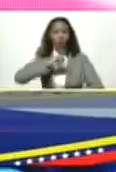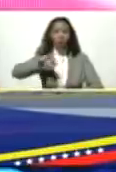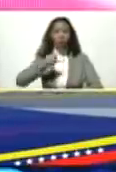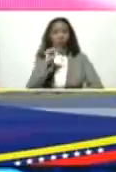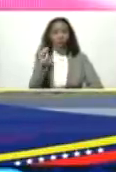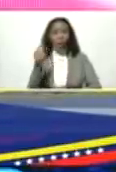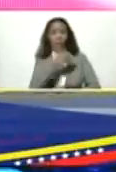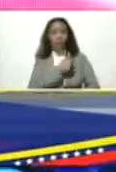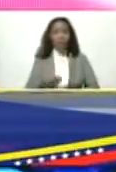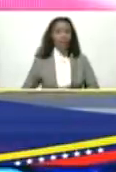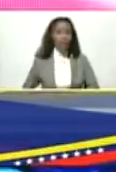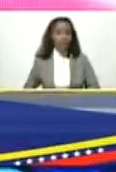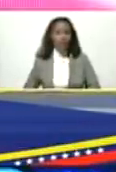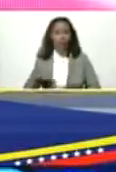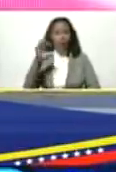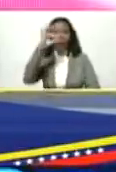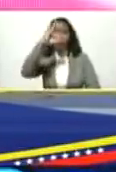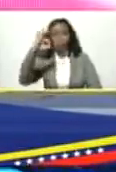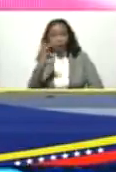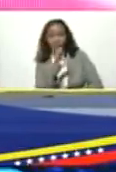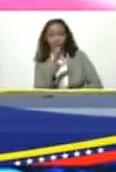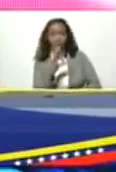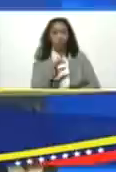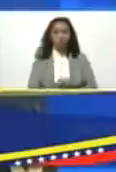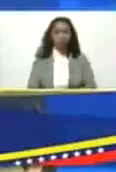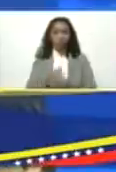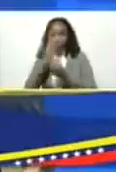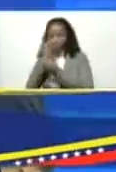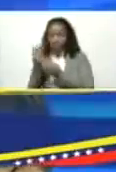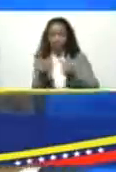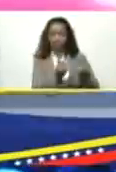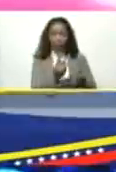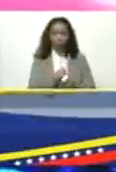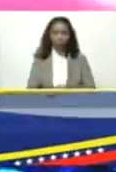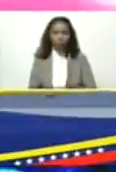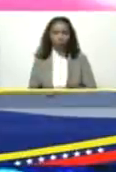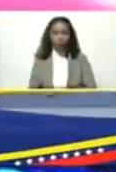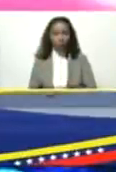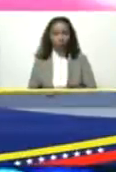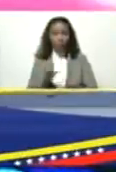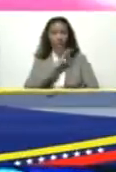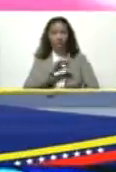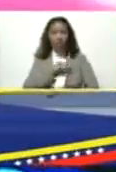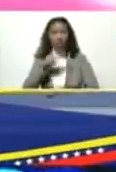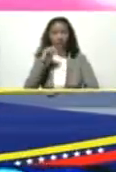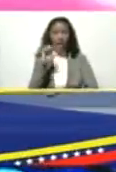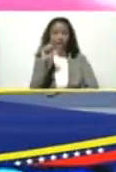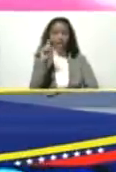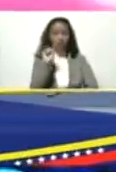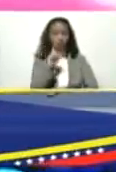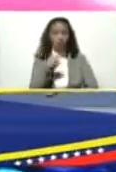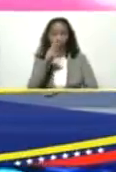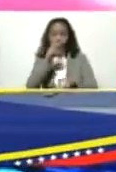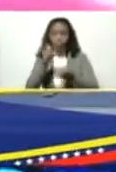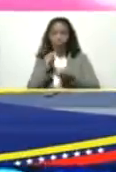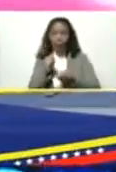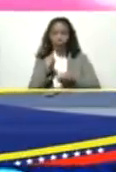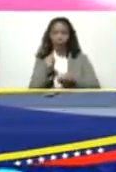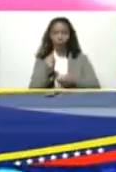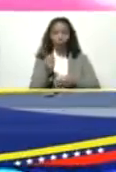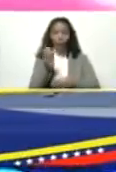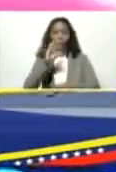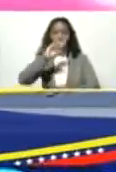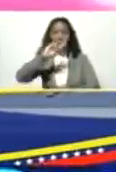presidente de BANESCO bienvenido el señor Nelson Acosta presidente del Banco Mercantil